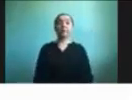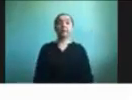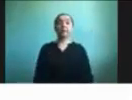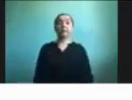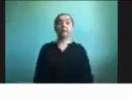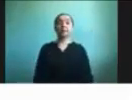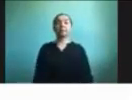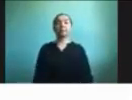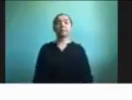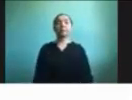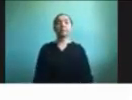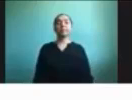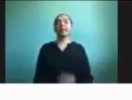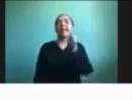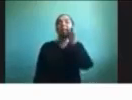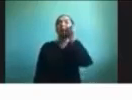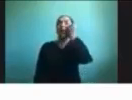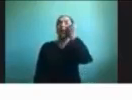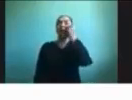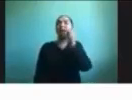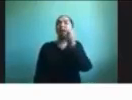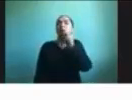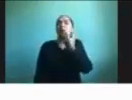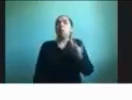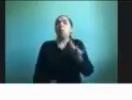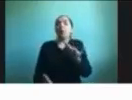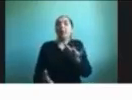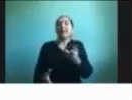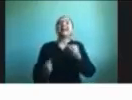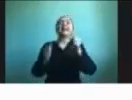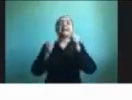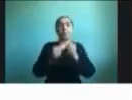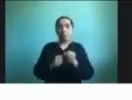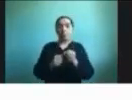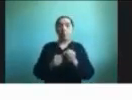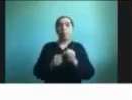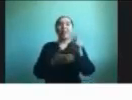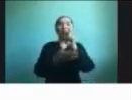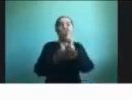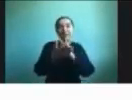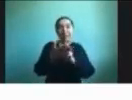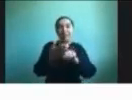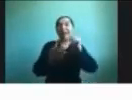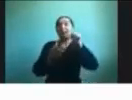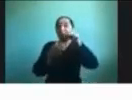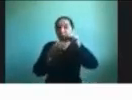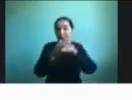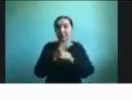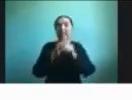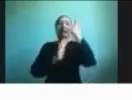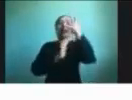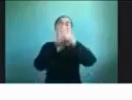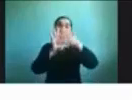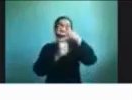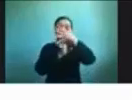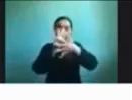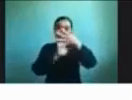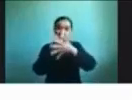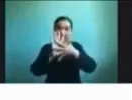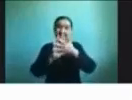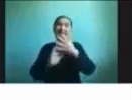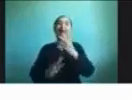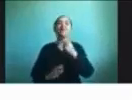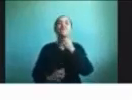es la idea de estos libros inclusivos? Es que son accesibles y tienen incorporado tanto lengua de señas como audio.